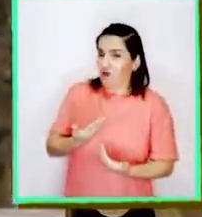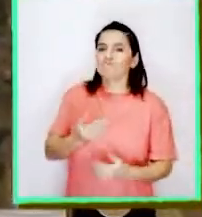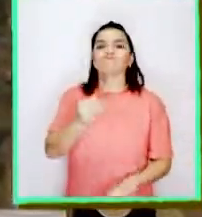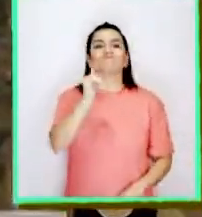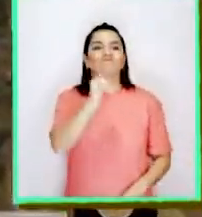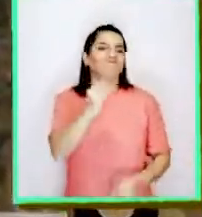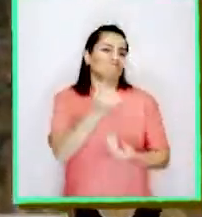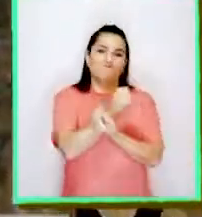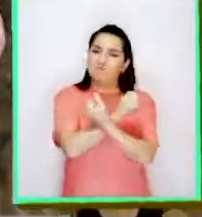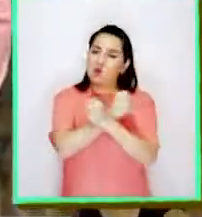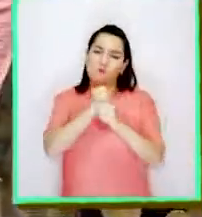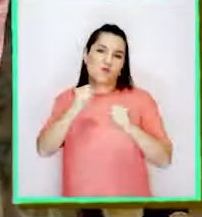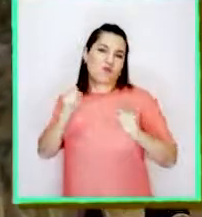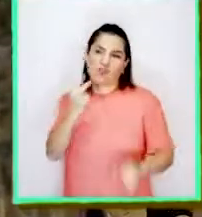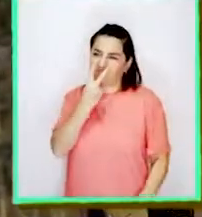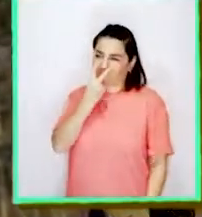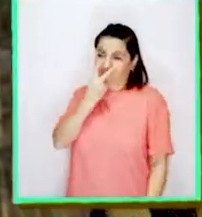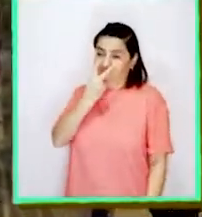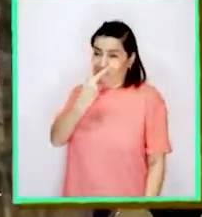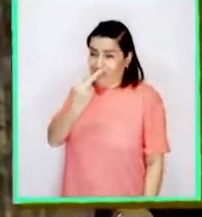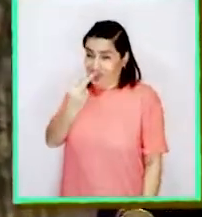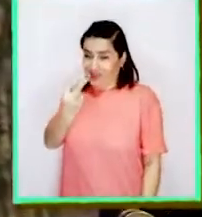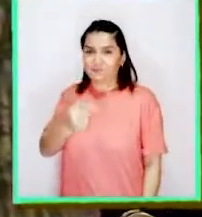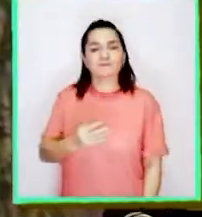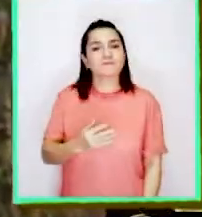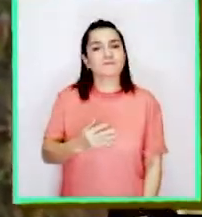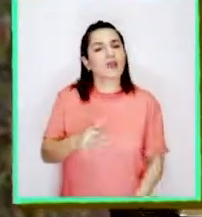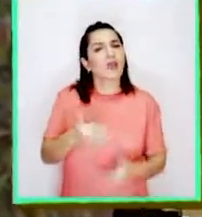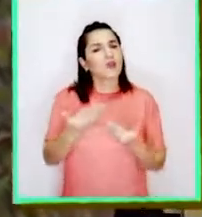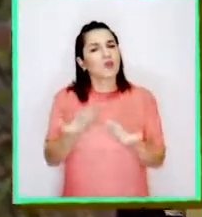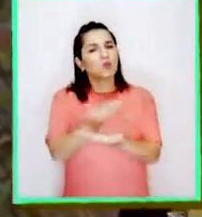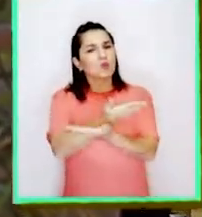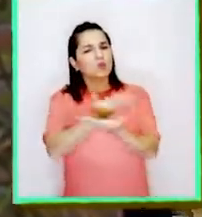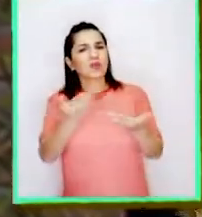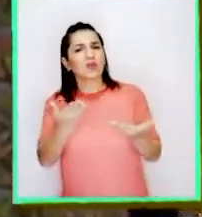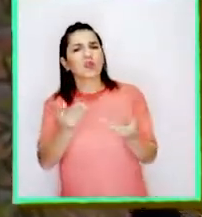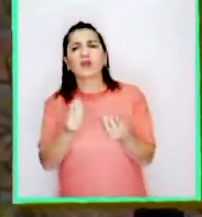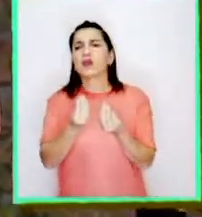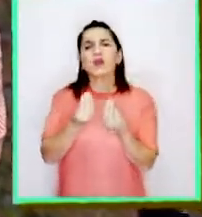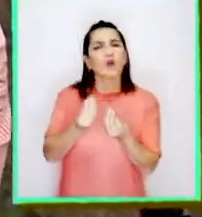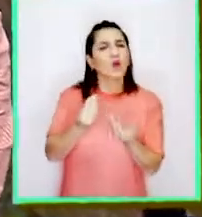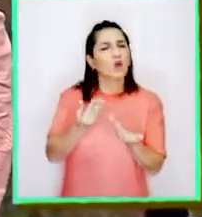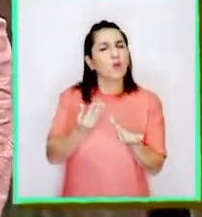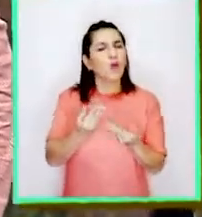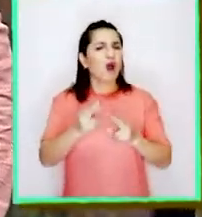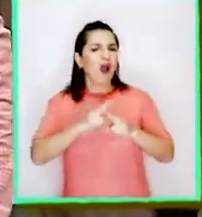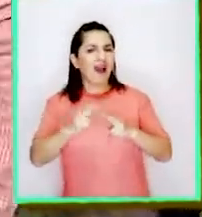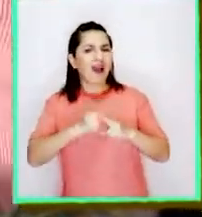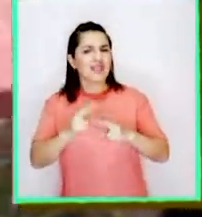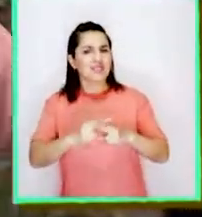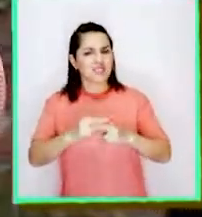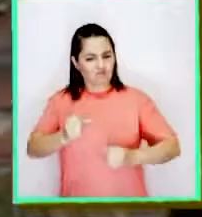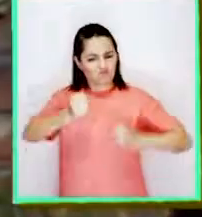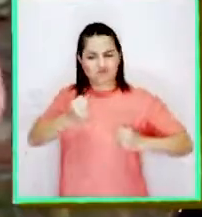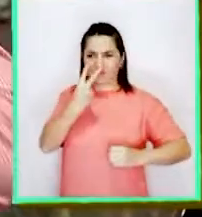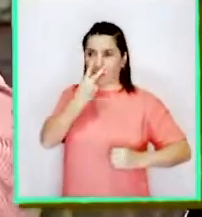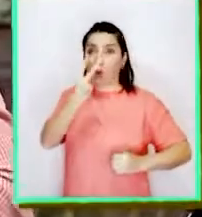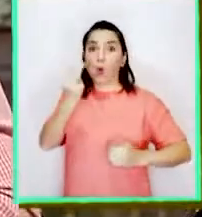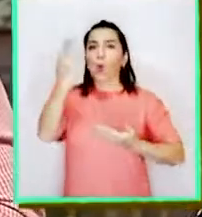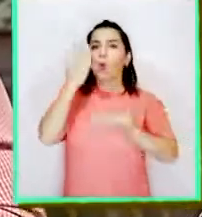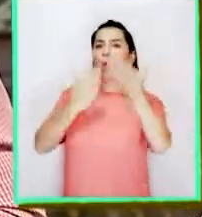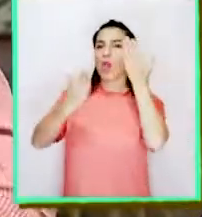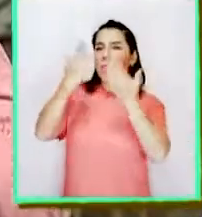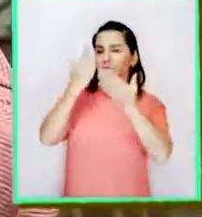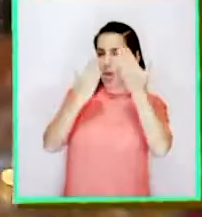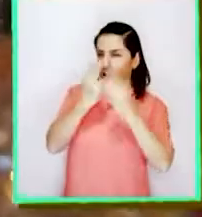¡Exacto! No podría utilizar su don. Entonces, ¿se les ocurre qué podría hacer este personaje para cuidar su sentido